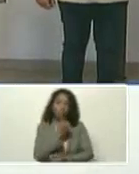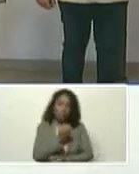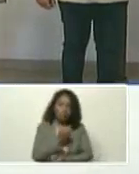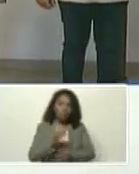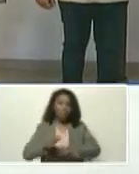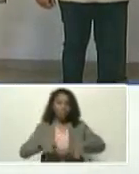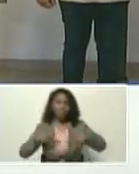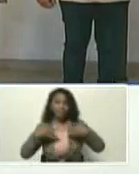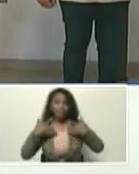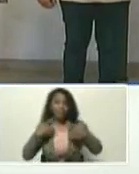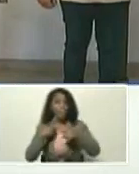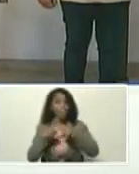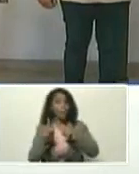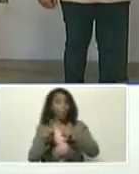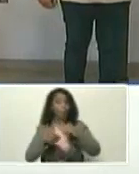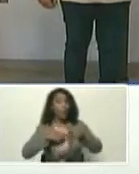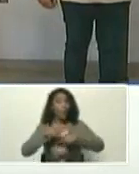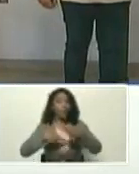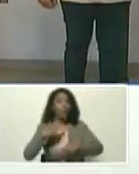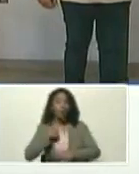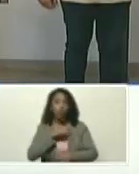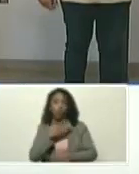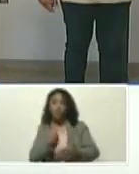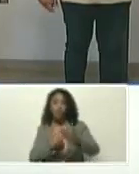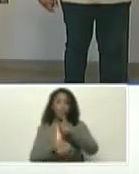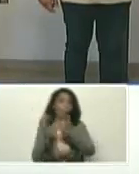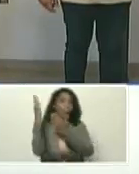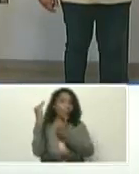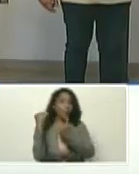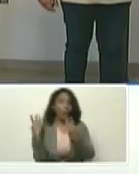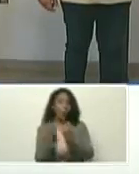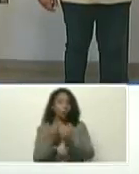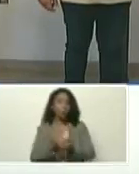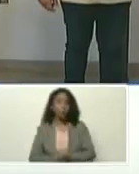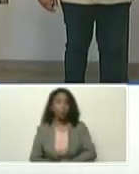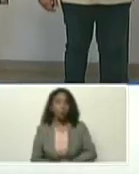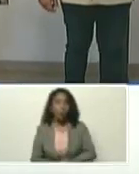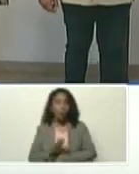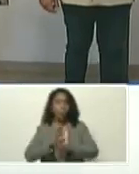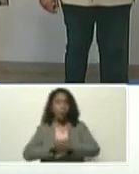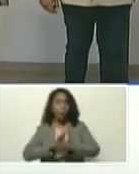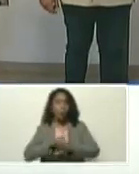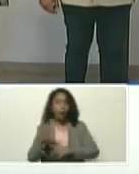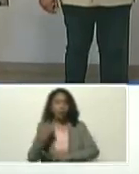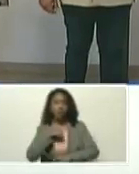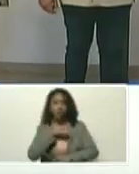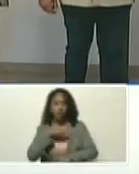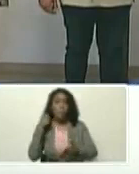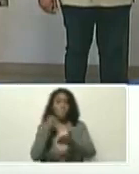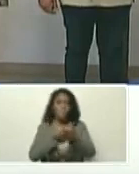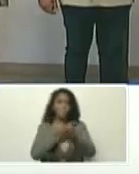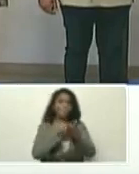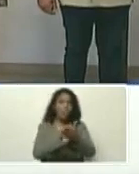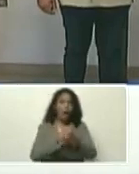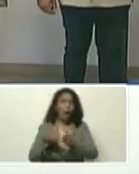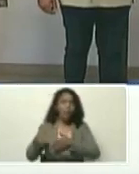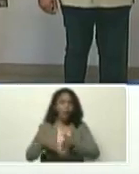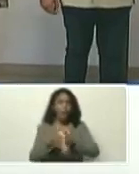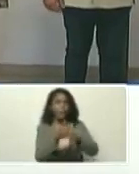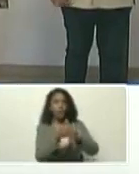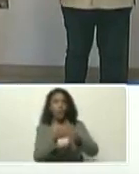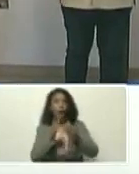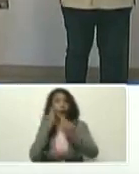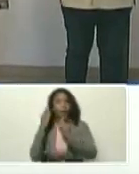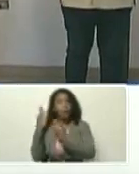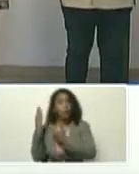alegría, pero los revolucionarios, con la esperanza, porque nosotros, perseveramos en el camino, y